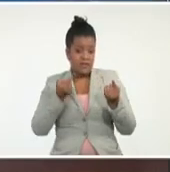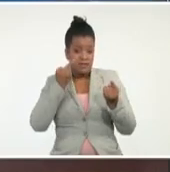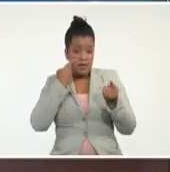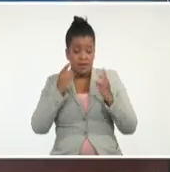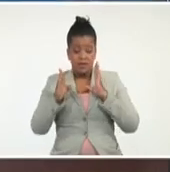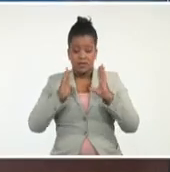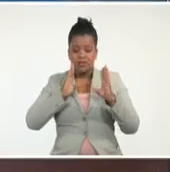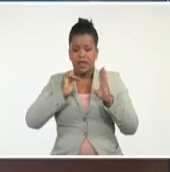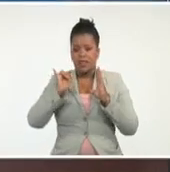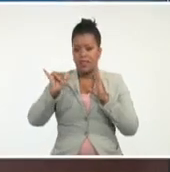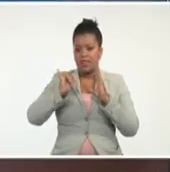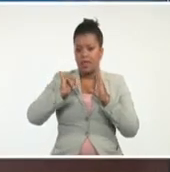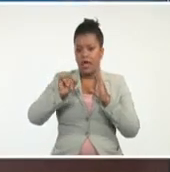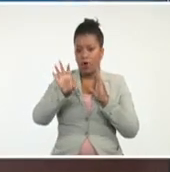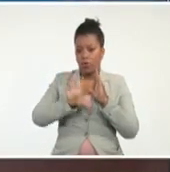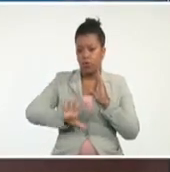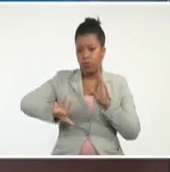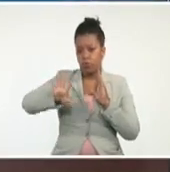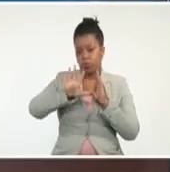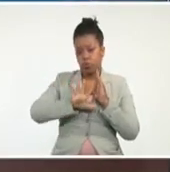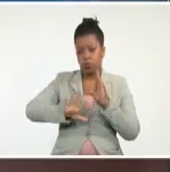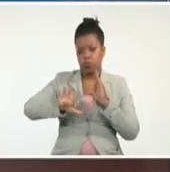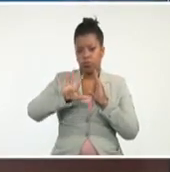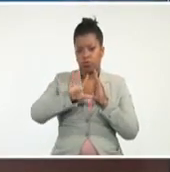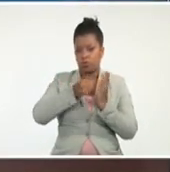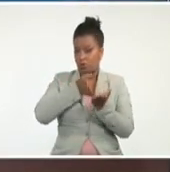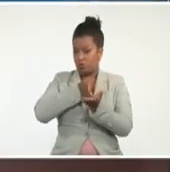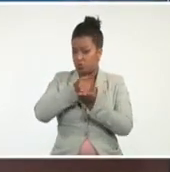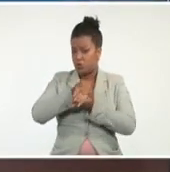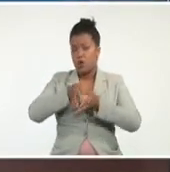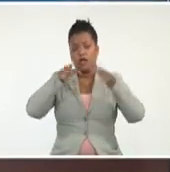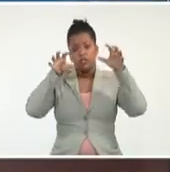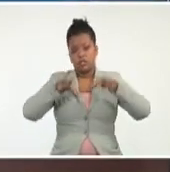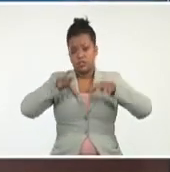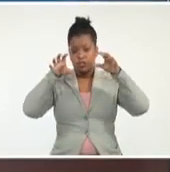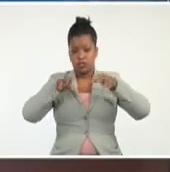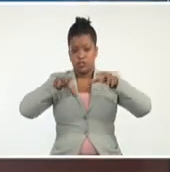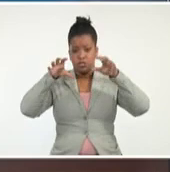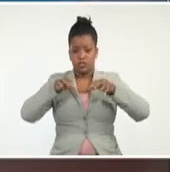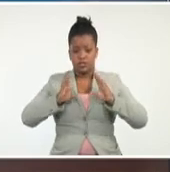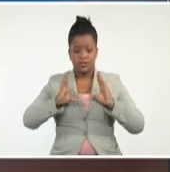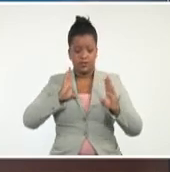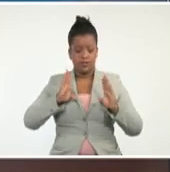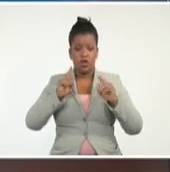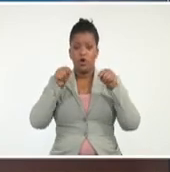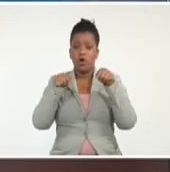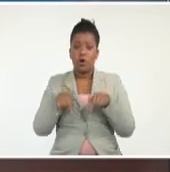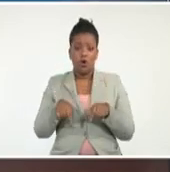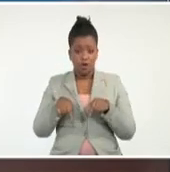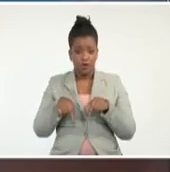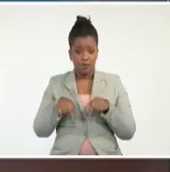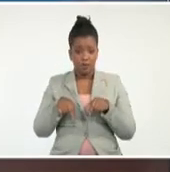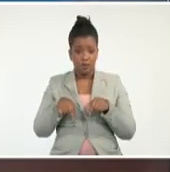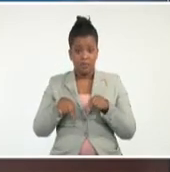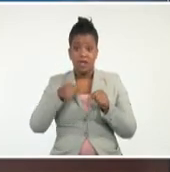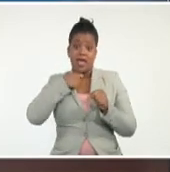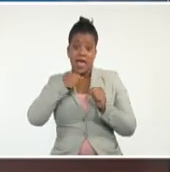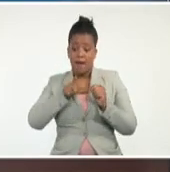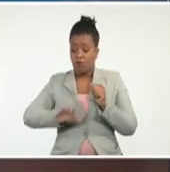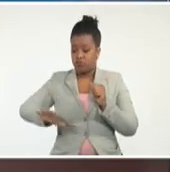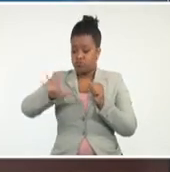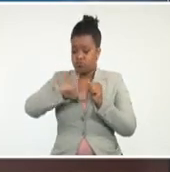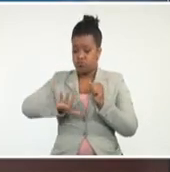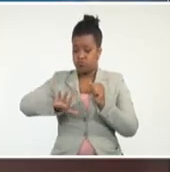donde está el centro de circulación. Y por lo tanto, seguirán esas lluvias sobre la región central, hoy, independientemente de que el sistema esté cruzando